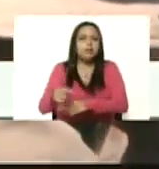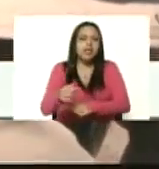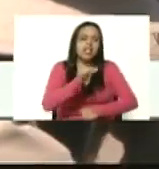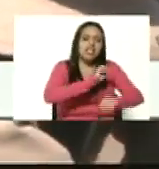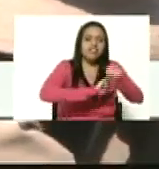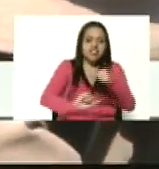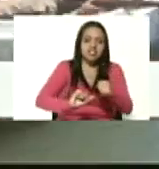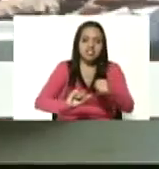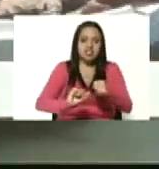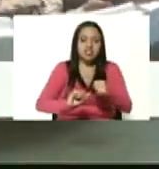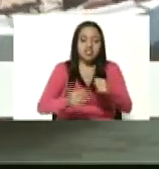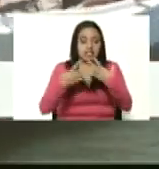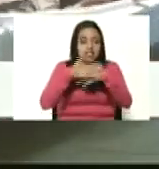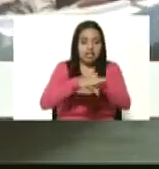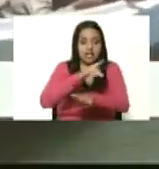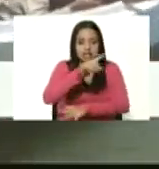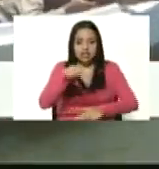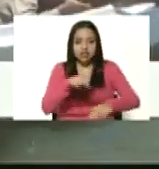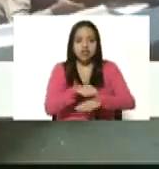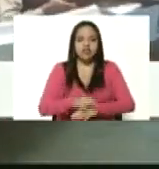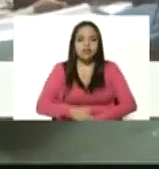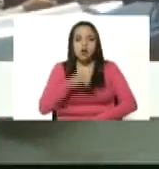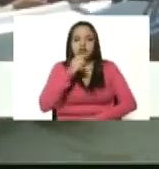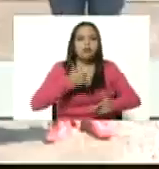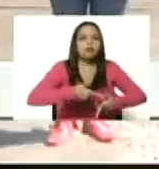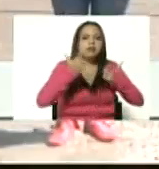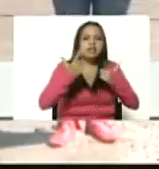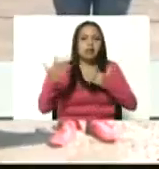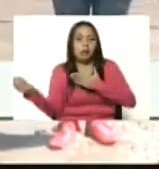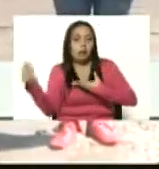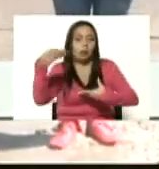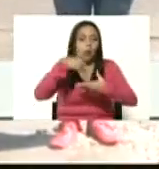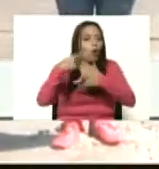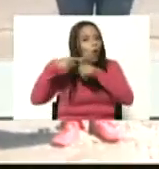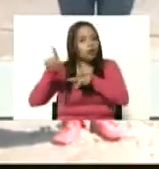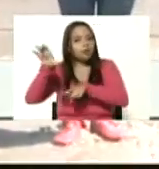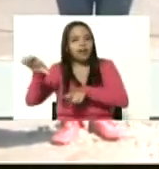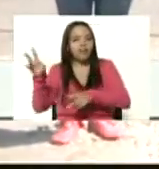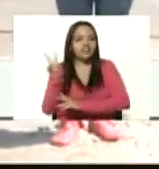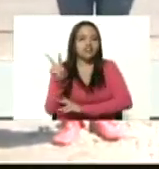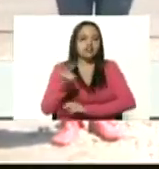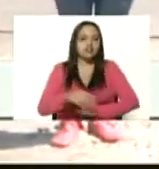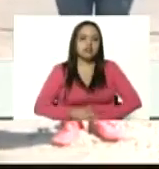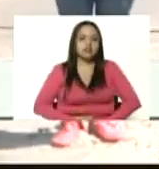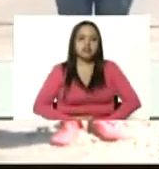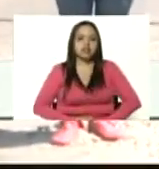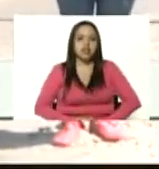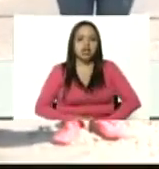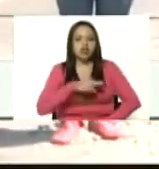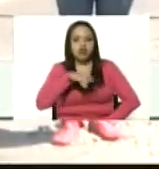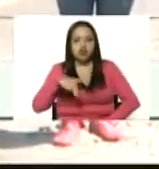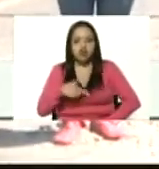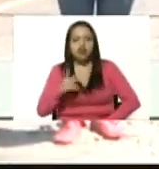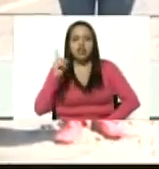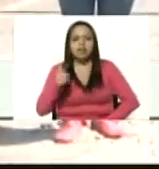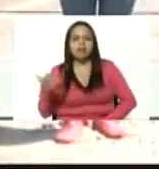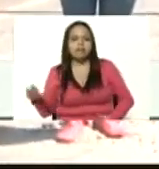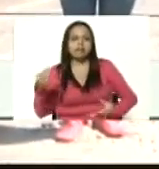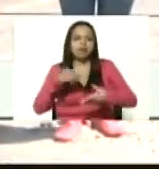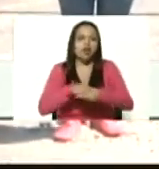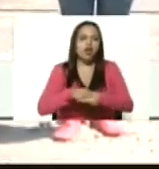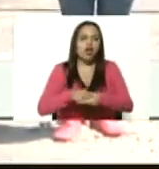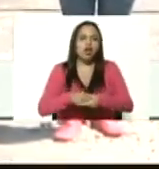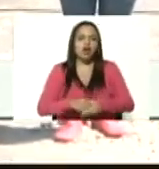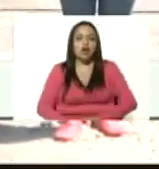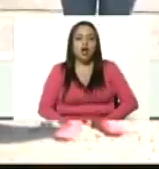integral de la nación para impedir la invasión a nuestra patria mi comandante en jefe nos sumamos activamente al Congreso Bicentenario de los Pueblos en